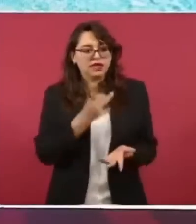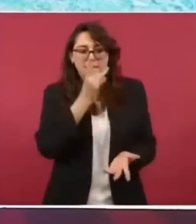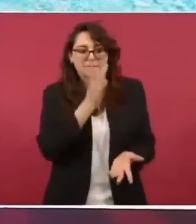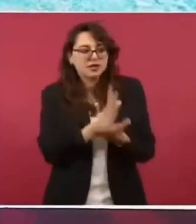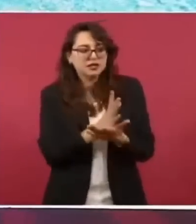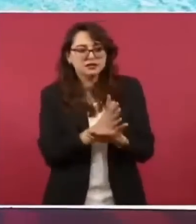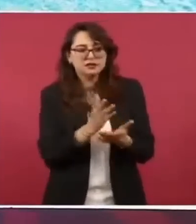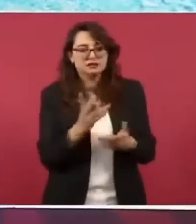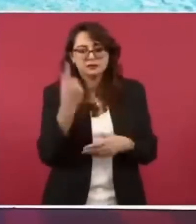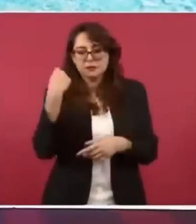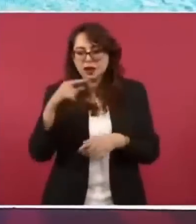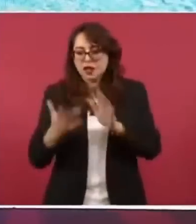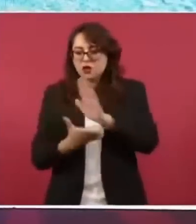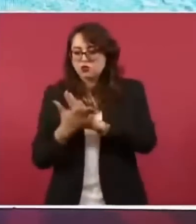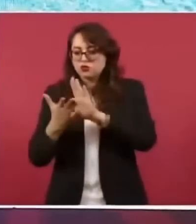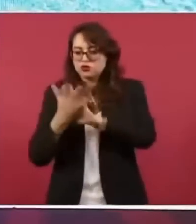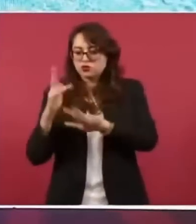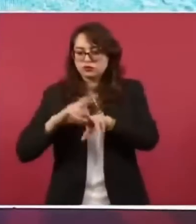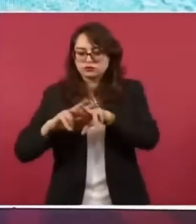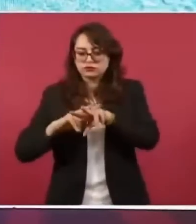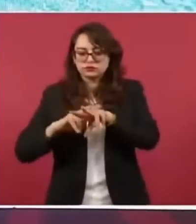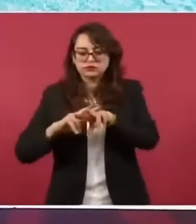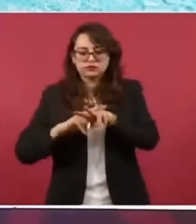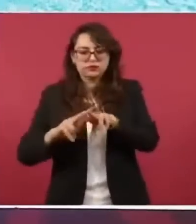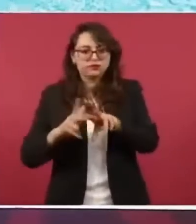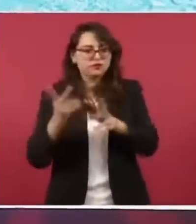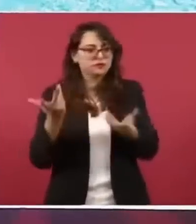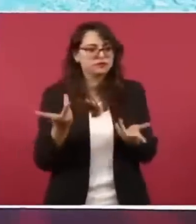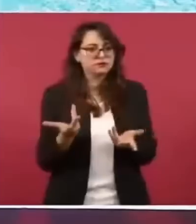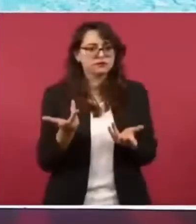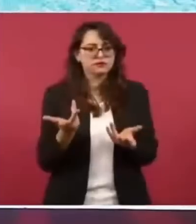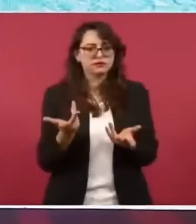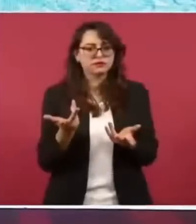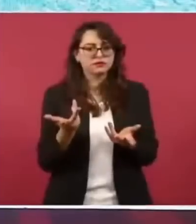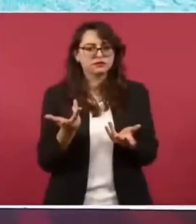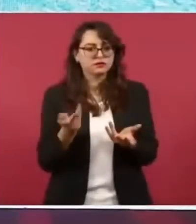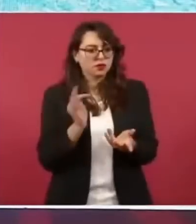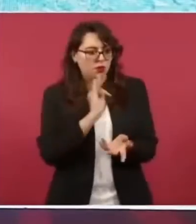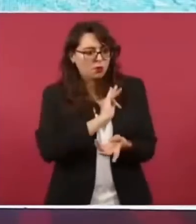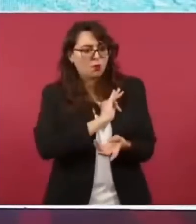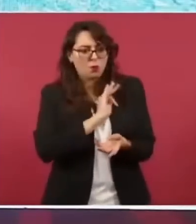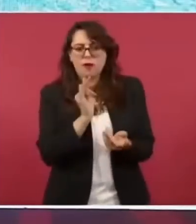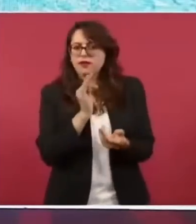al puerto incluso hasta acá